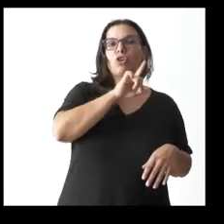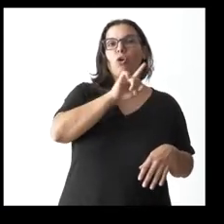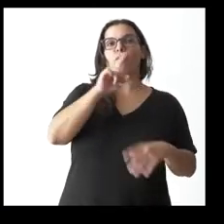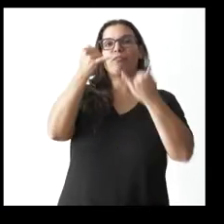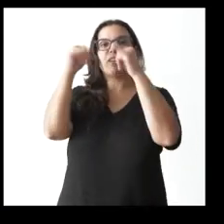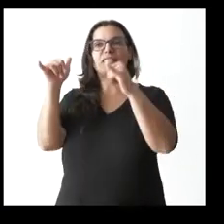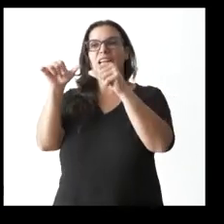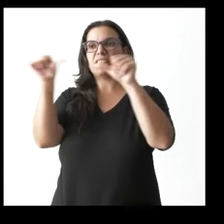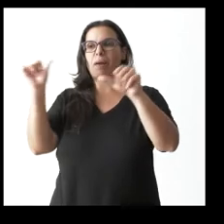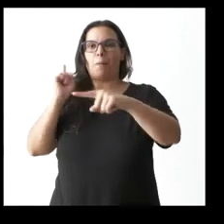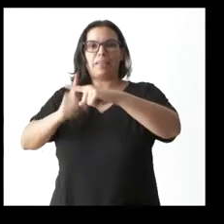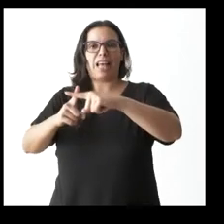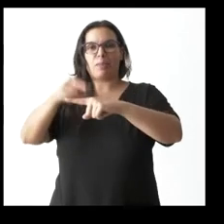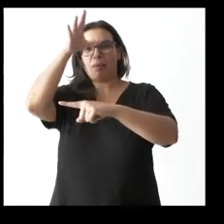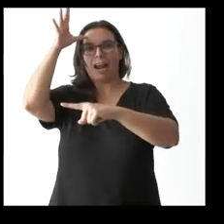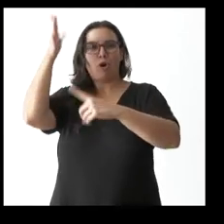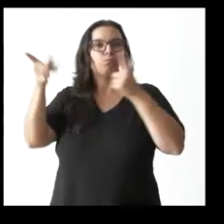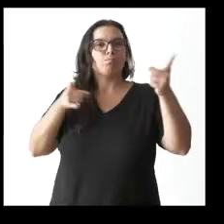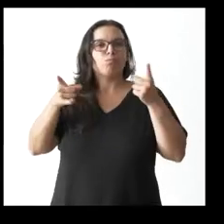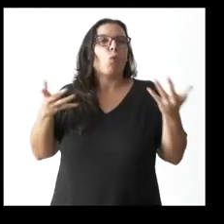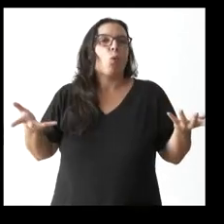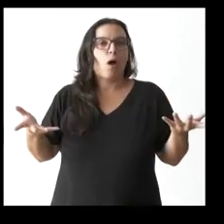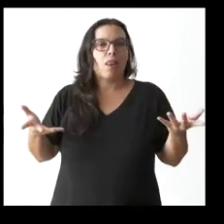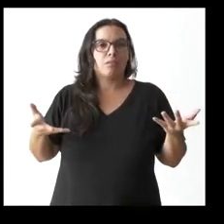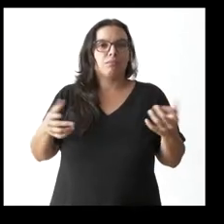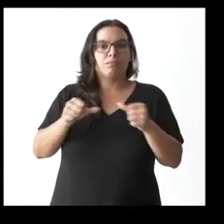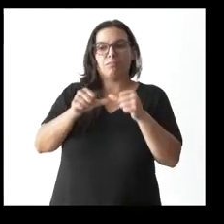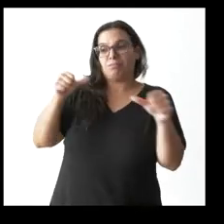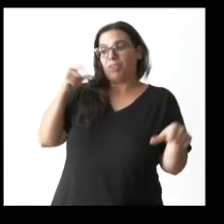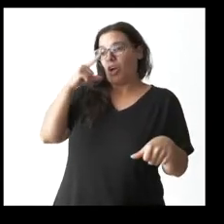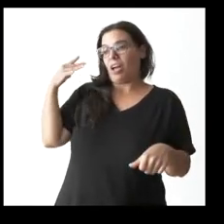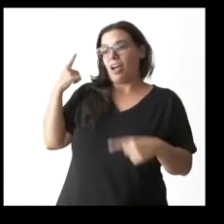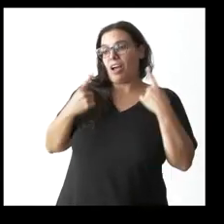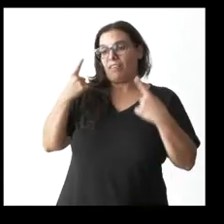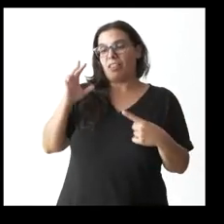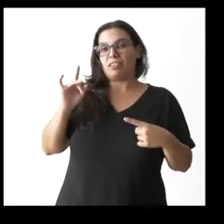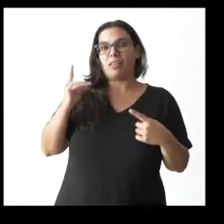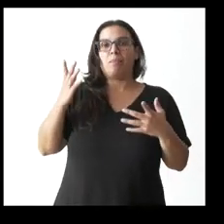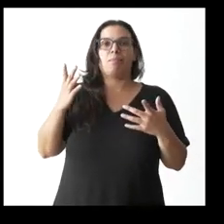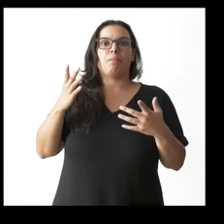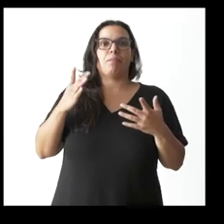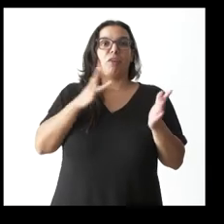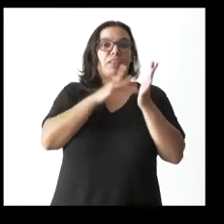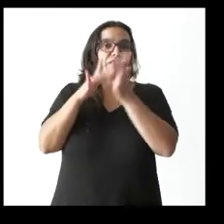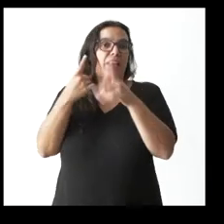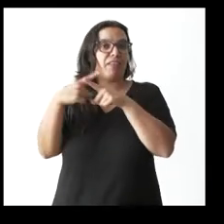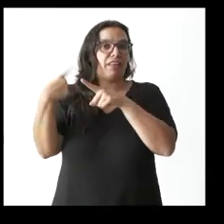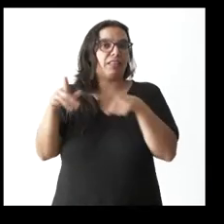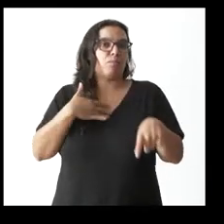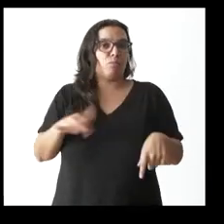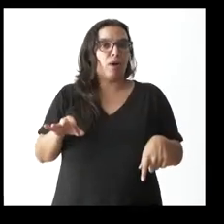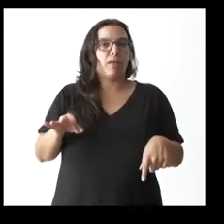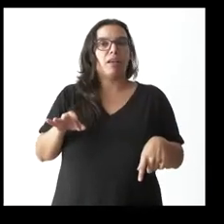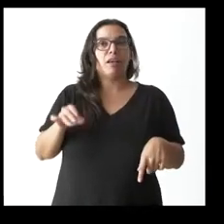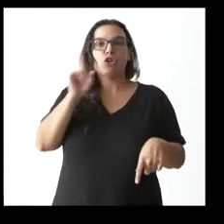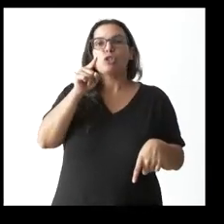semana en verano no sé si en otros años se ha puesto pero cada año el calendario es diferente no sé si no me ha